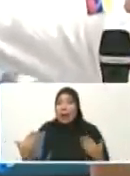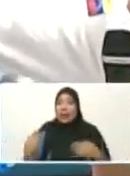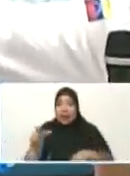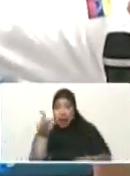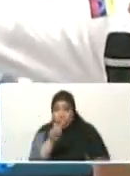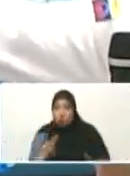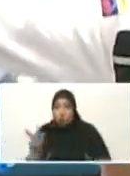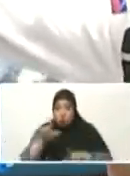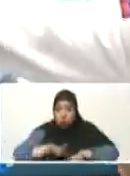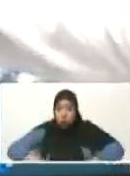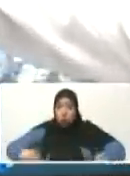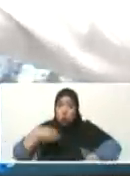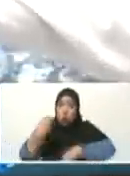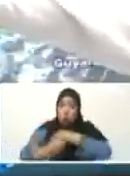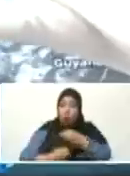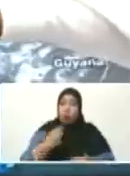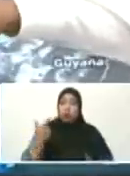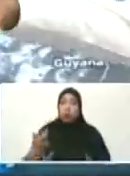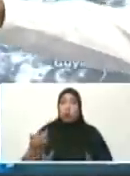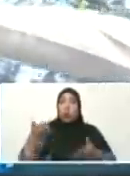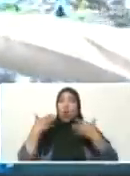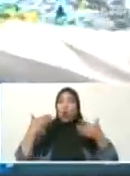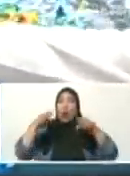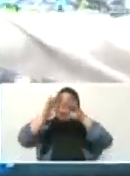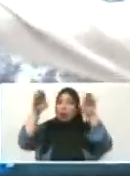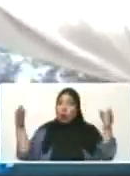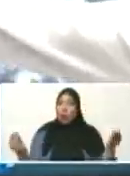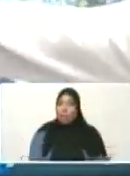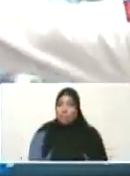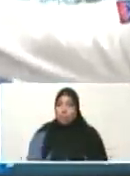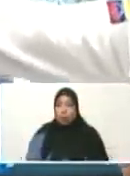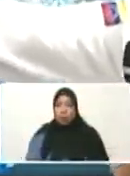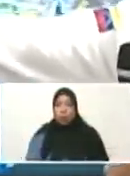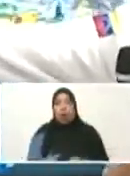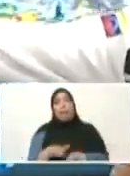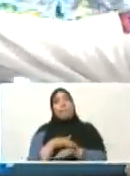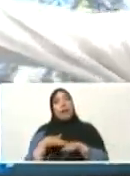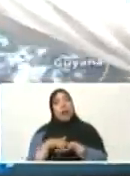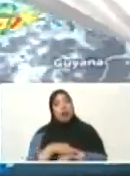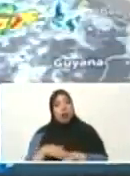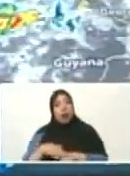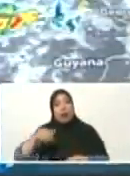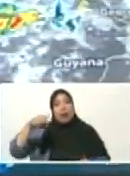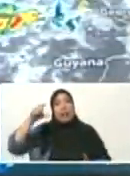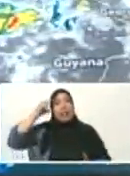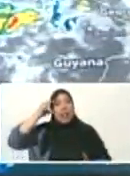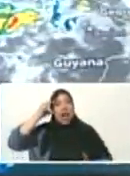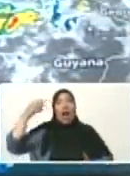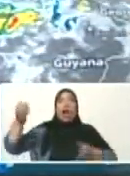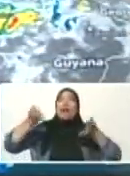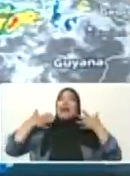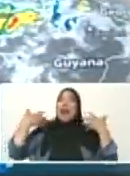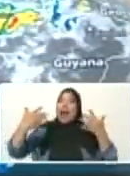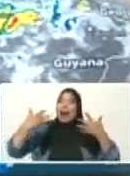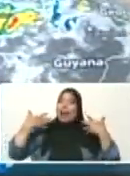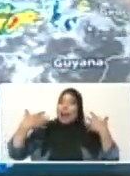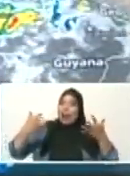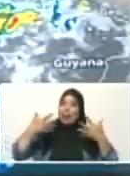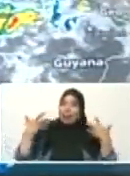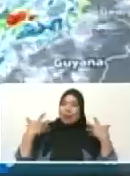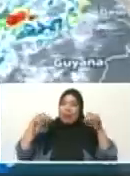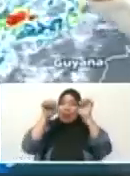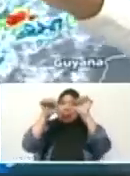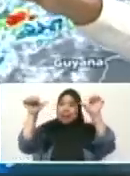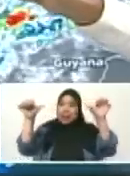va generando aquí por el calentamiento global, perdón, por el calentamiento diurno, va a alimentar igualmente a ese sistema.